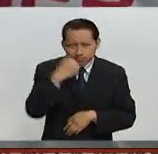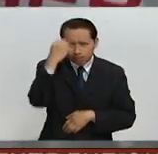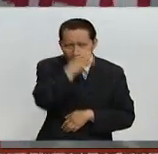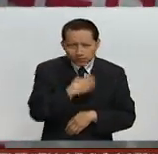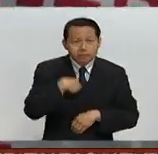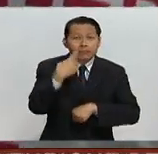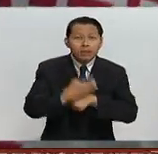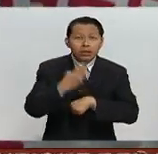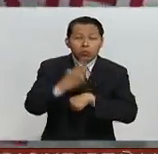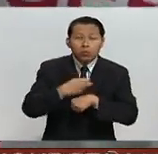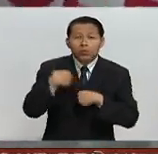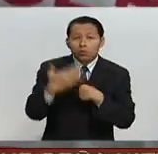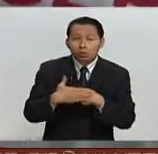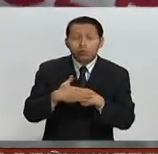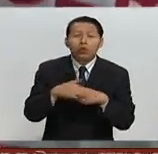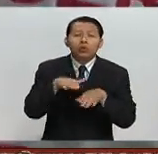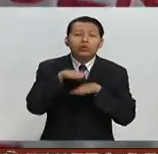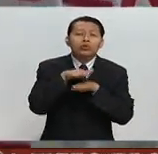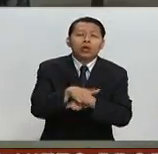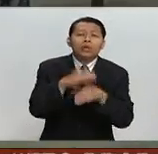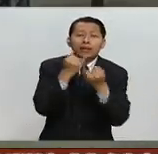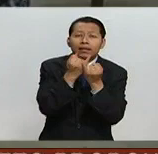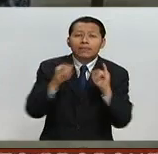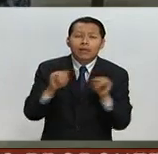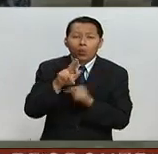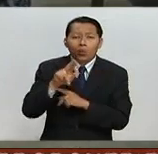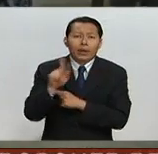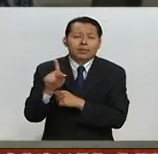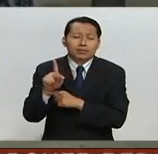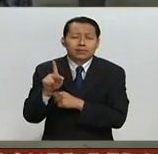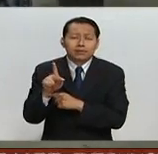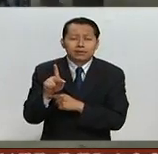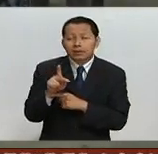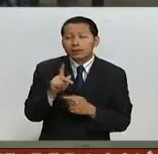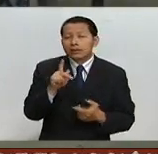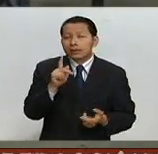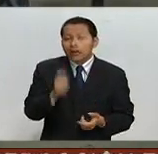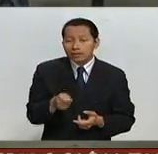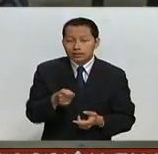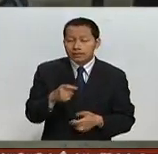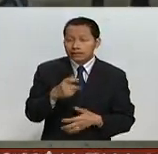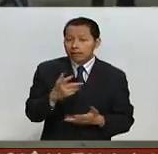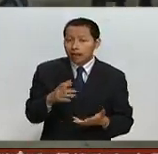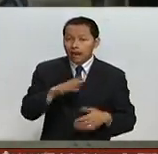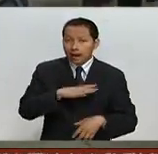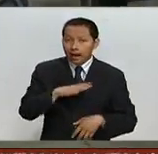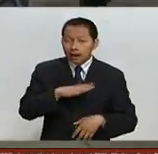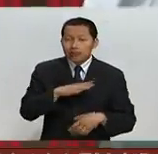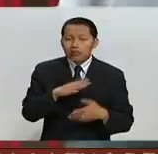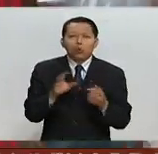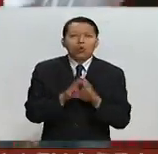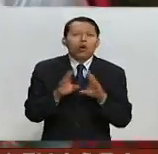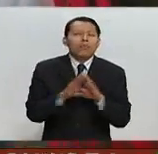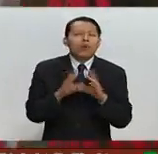referendo sobre la independencia del Reino Unido. Es decir, hay una especie como de